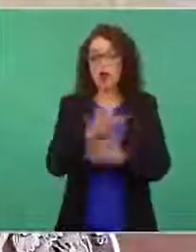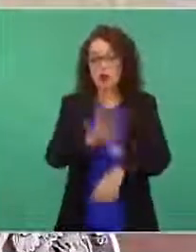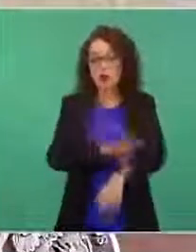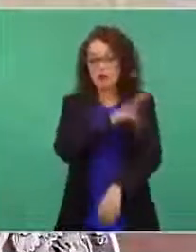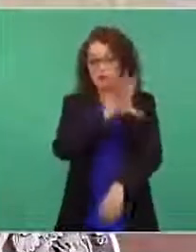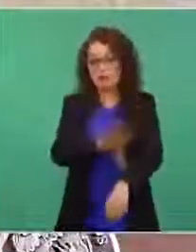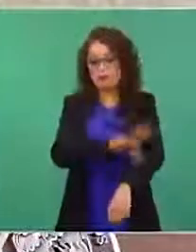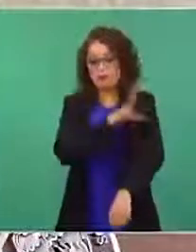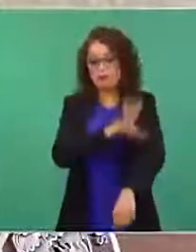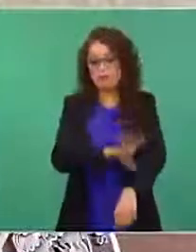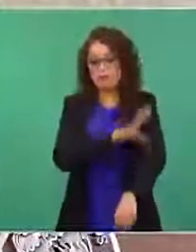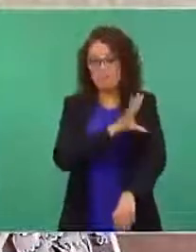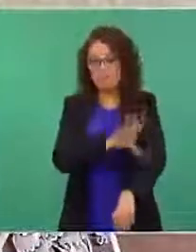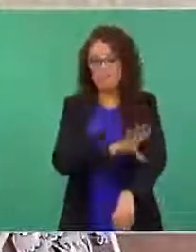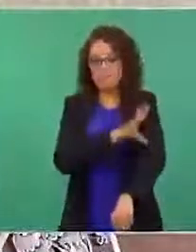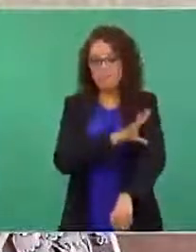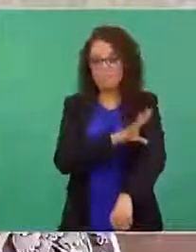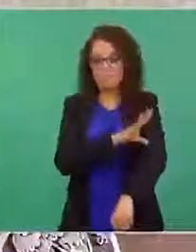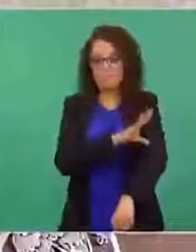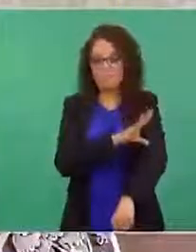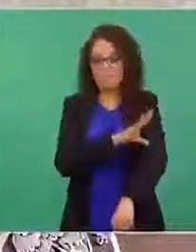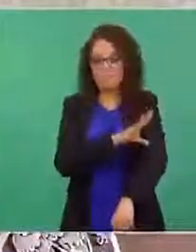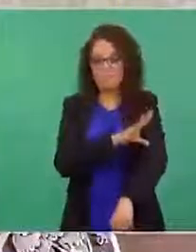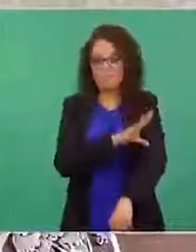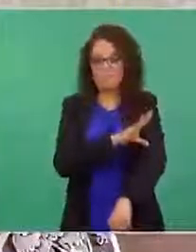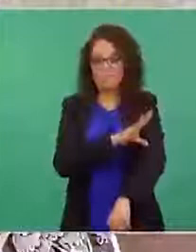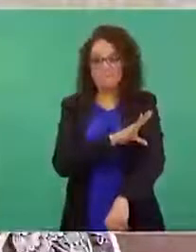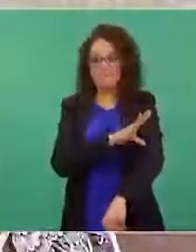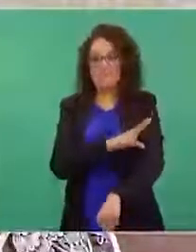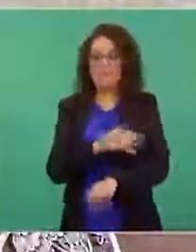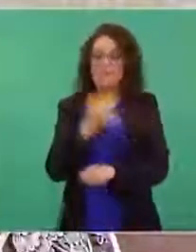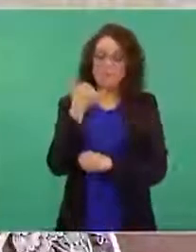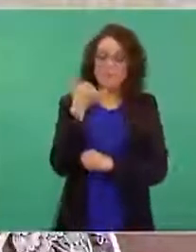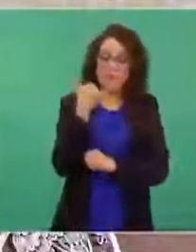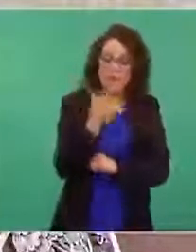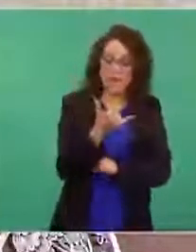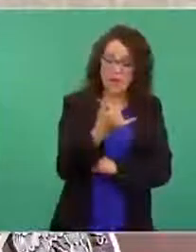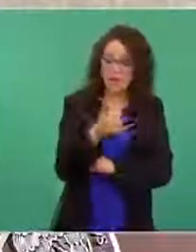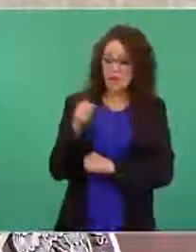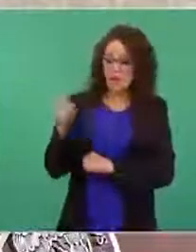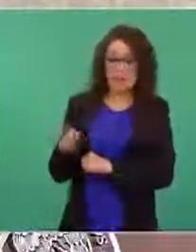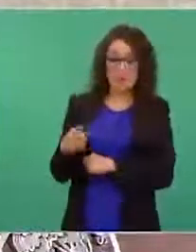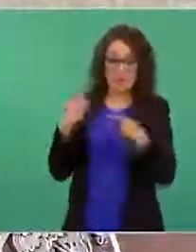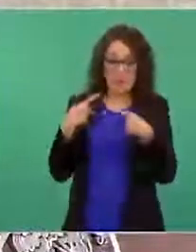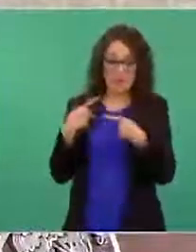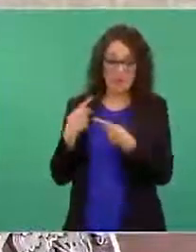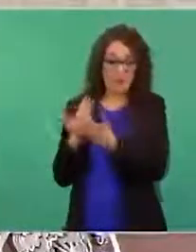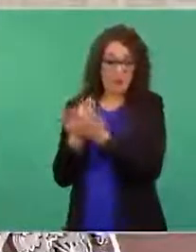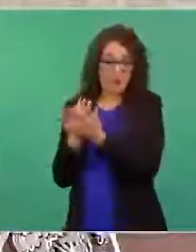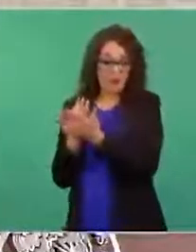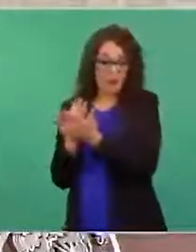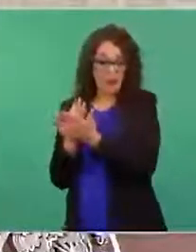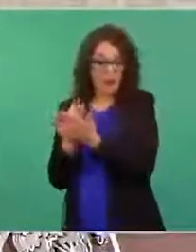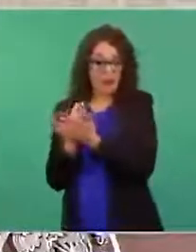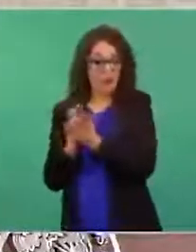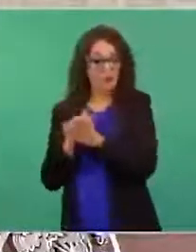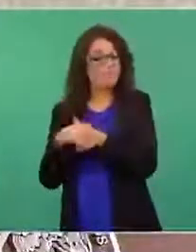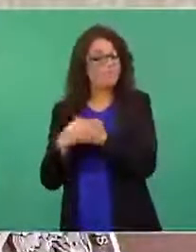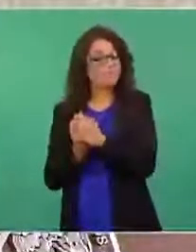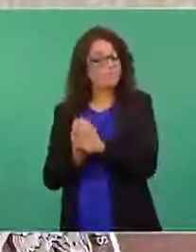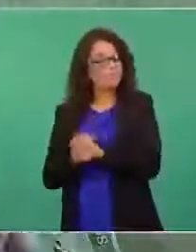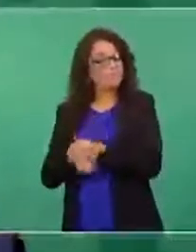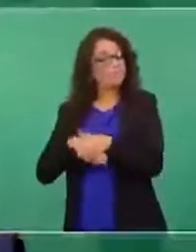a los que se están frotando las manos de que no va a ser fácil